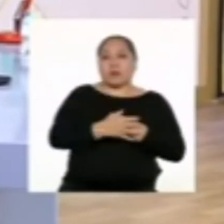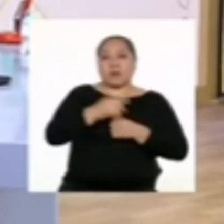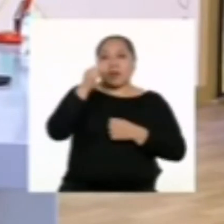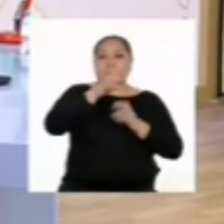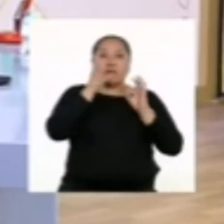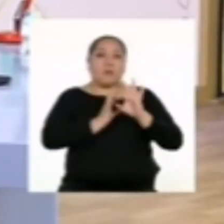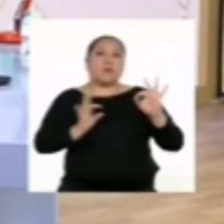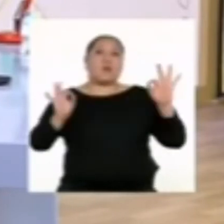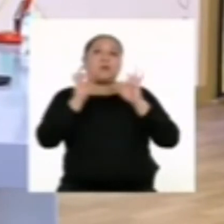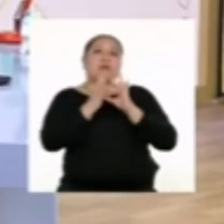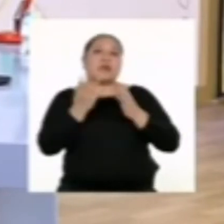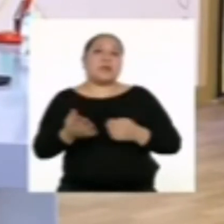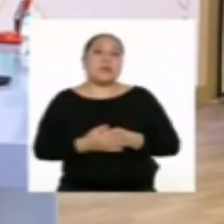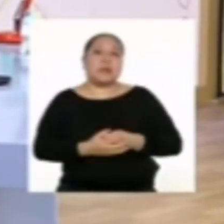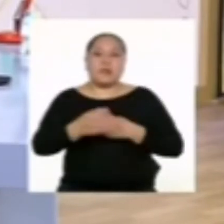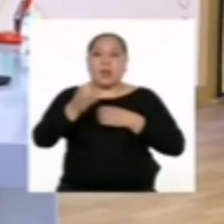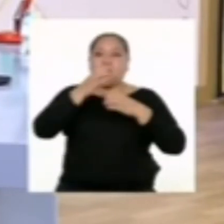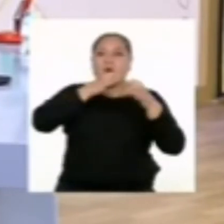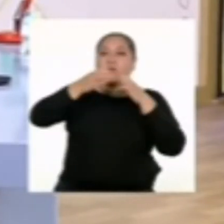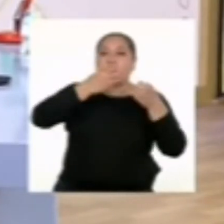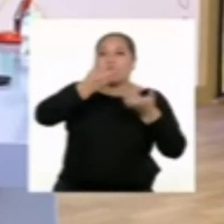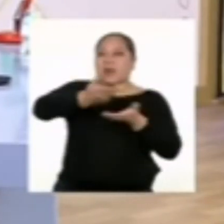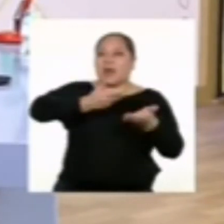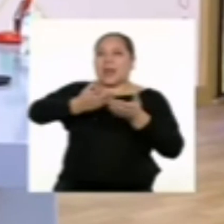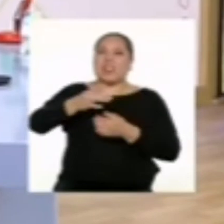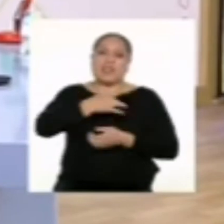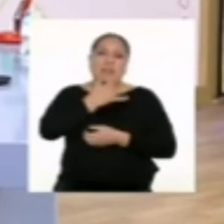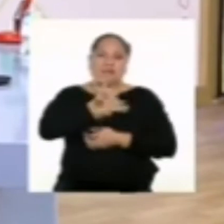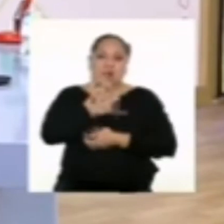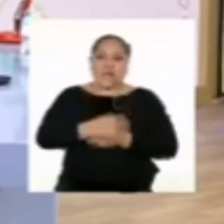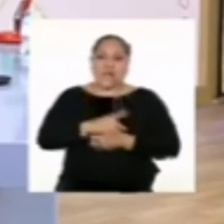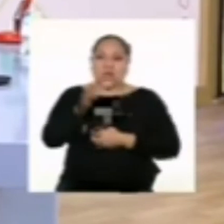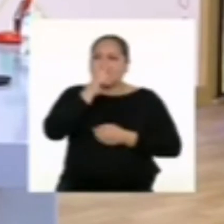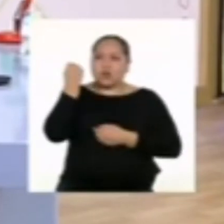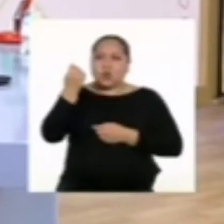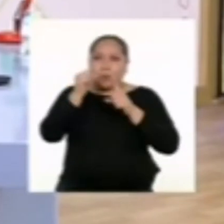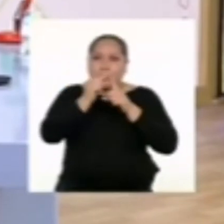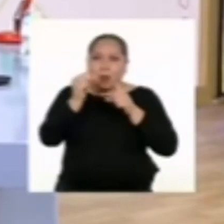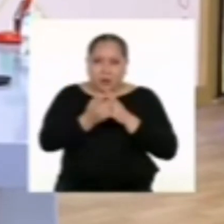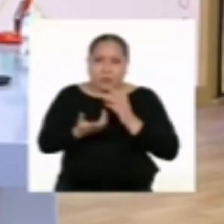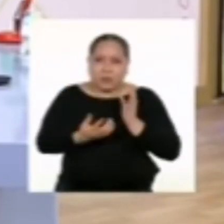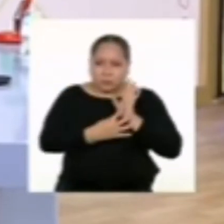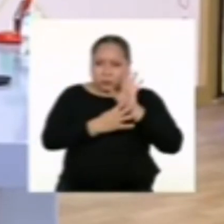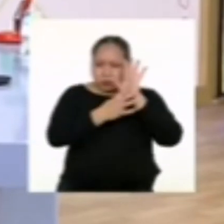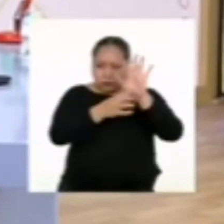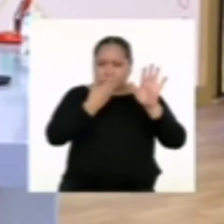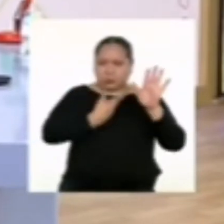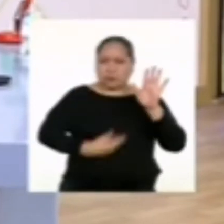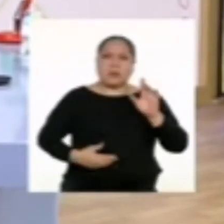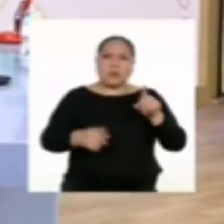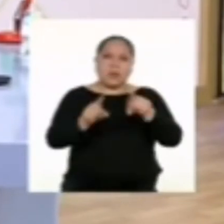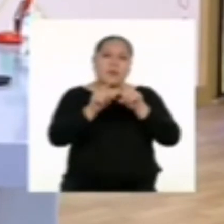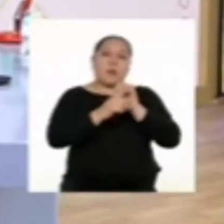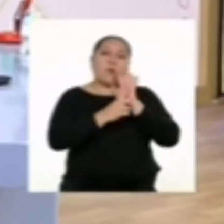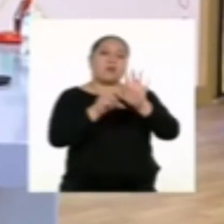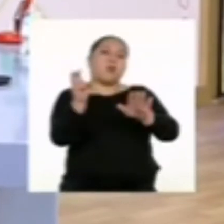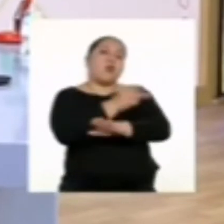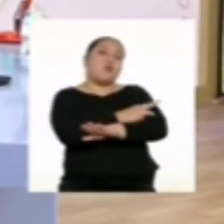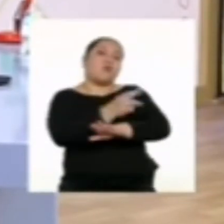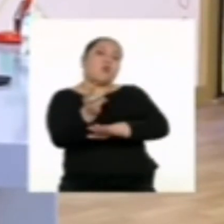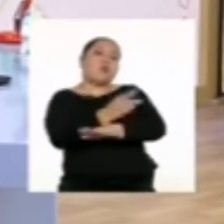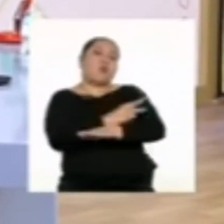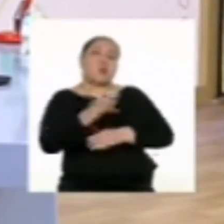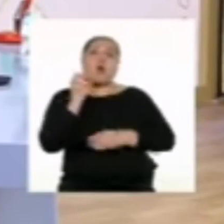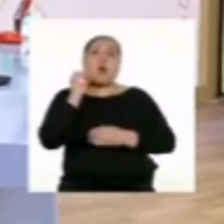Por eso la importancia es comunicar lo que sienten. Y no solamente en palabras. Pueden hacerlo como yo, en rap o a través